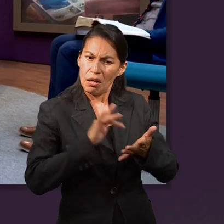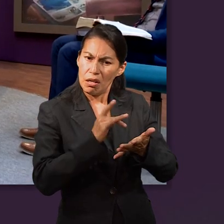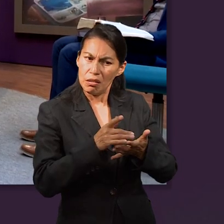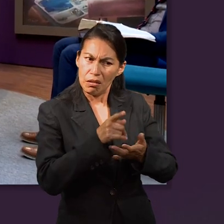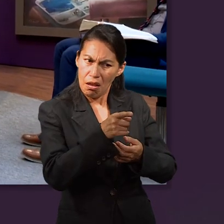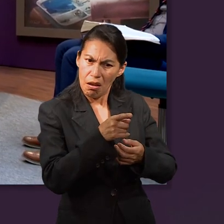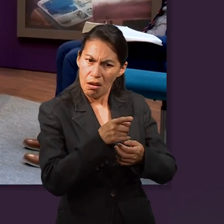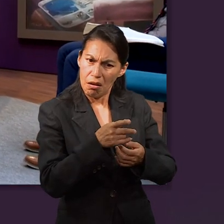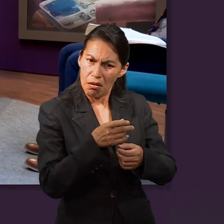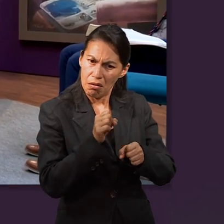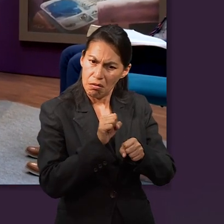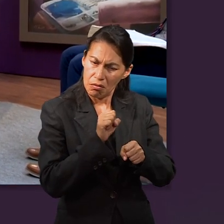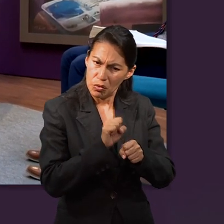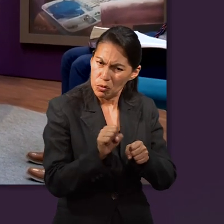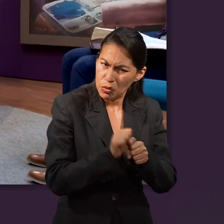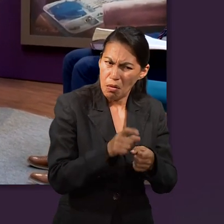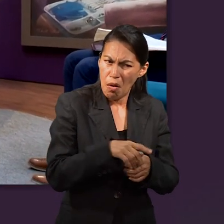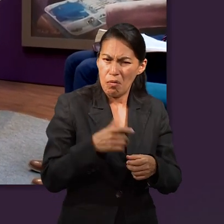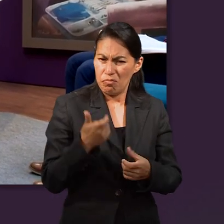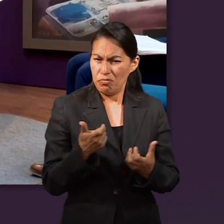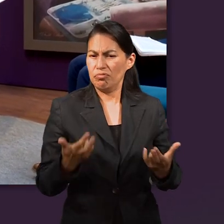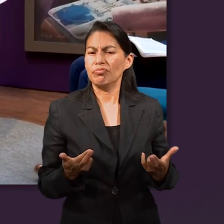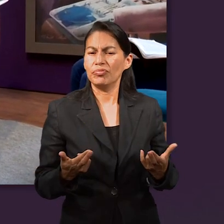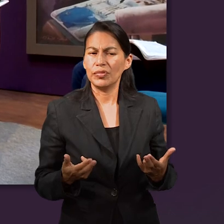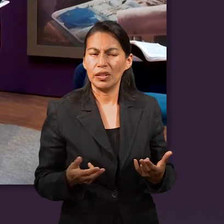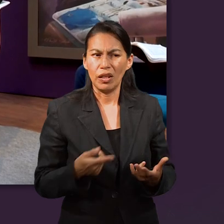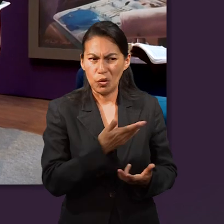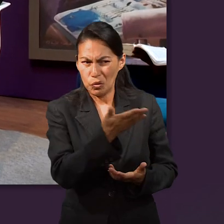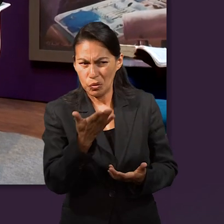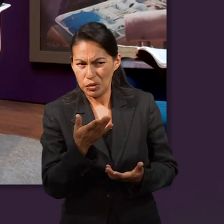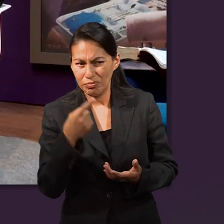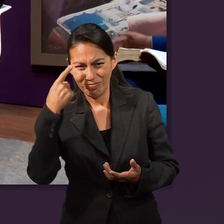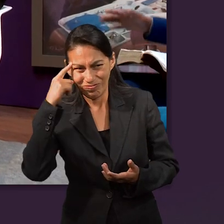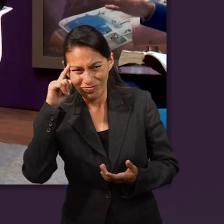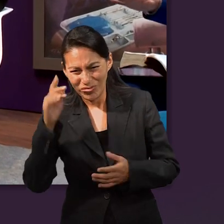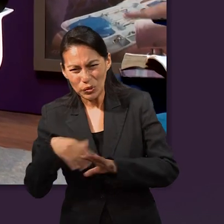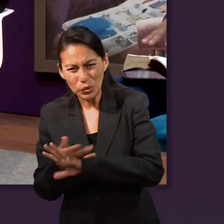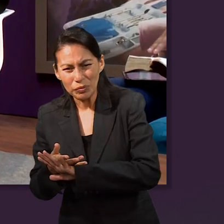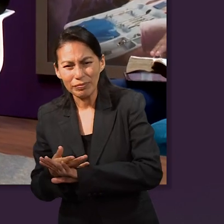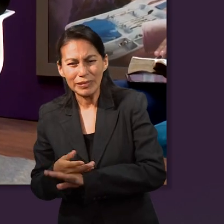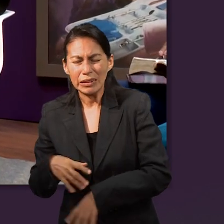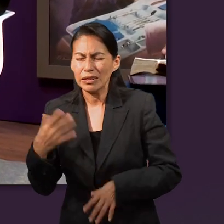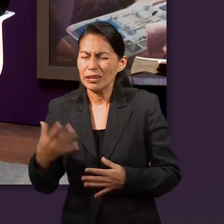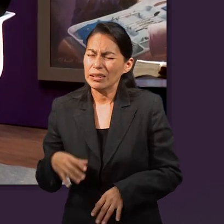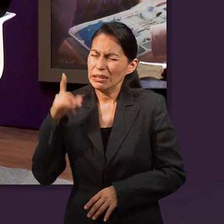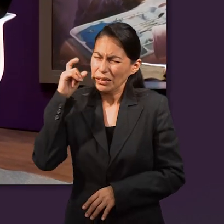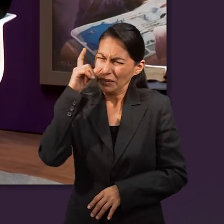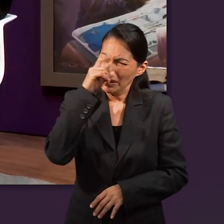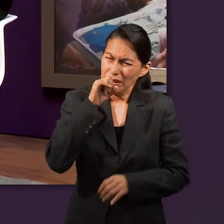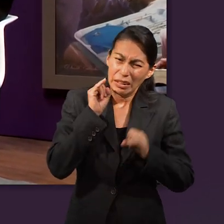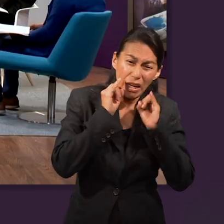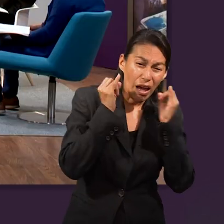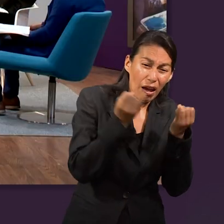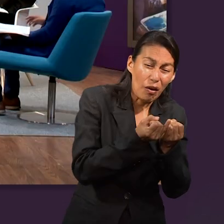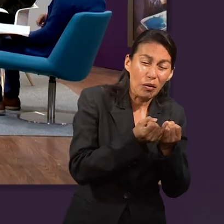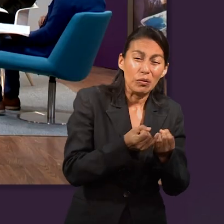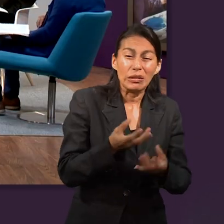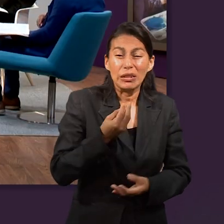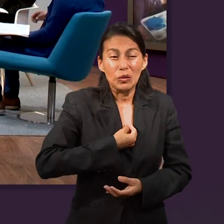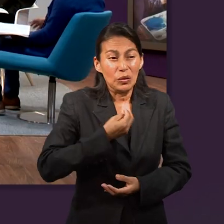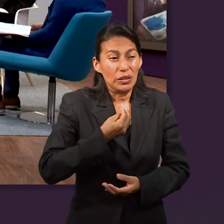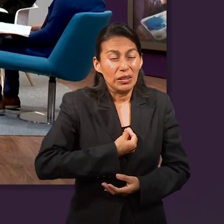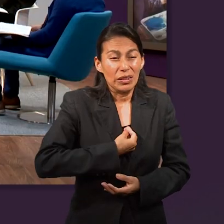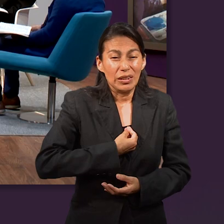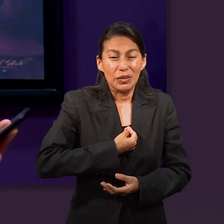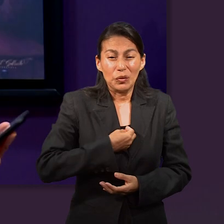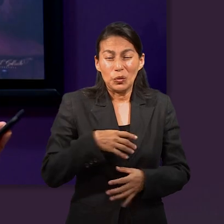de la riqueza de su padre. Entonces ya se le estaba empezando a poner difícil en donde él estaba. Qué agonía tan grande para Jacob, imagínense. Ya